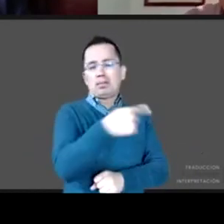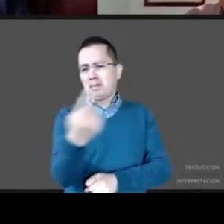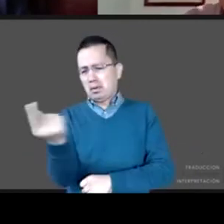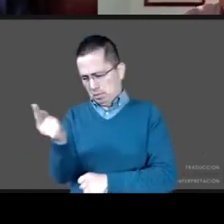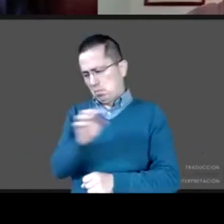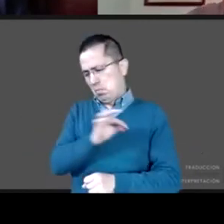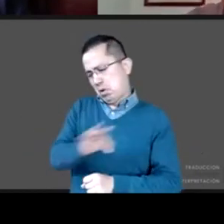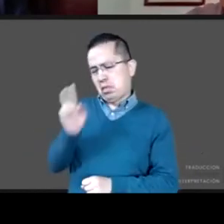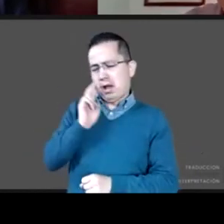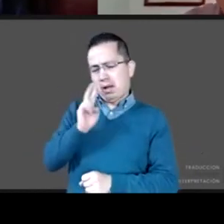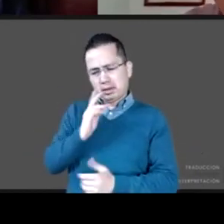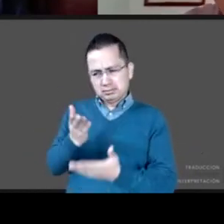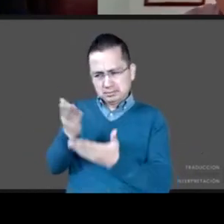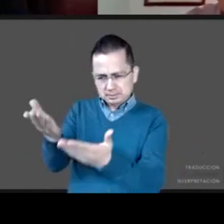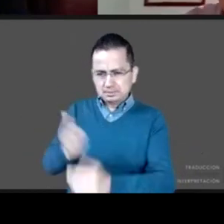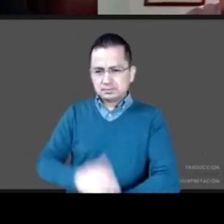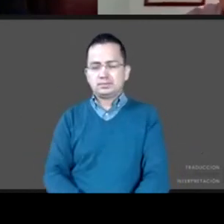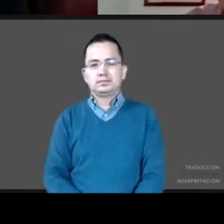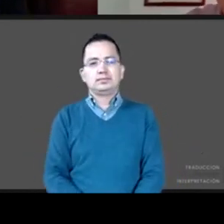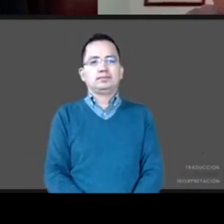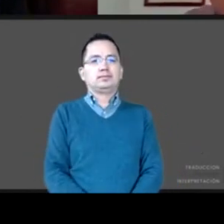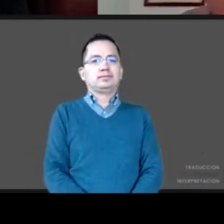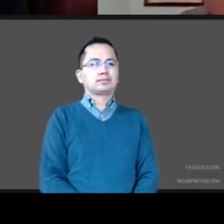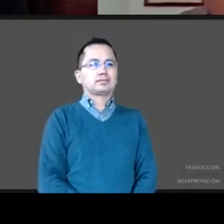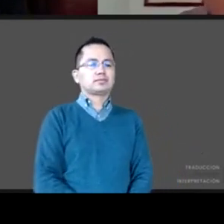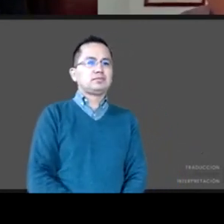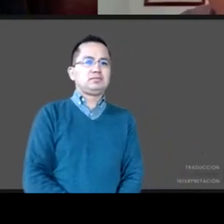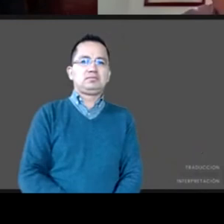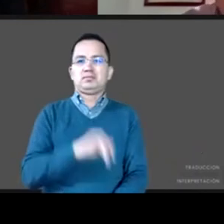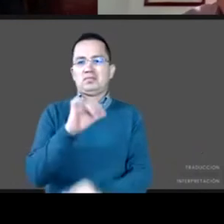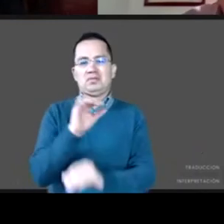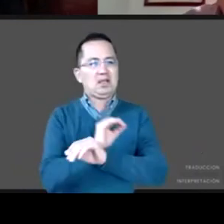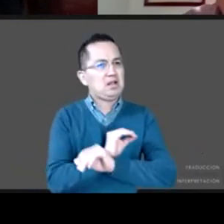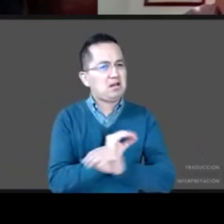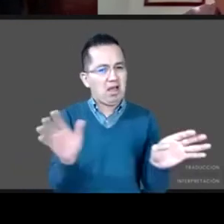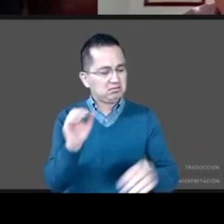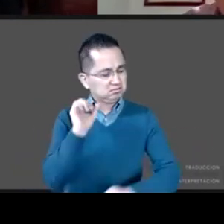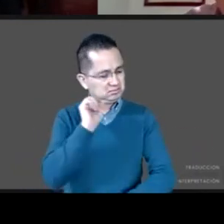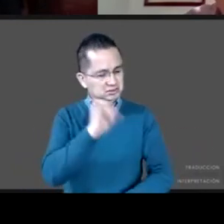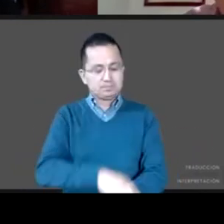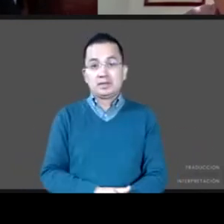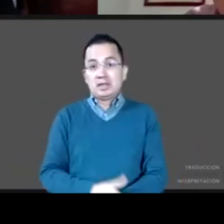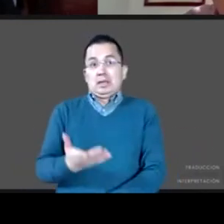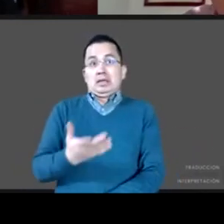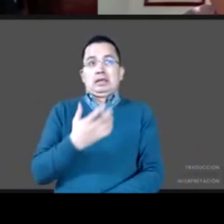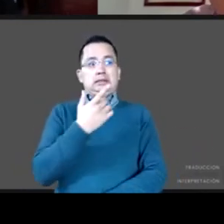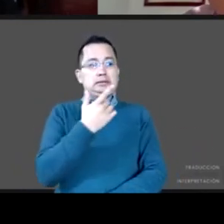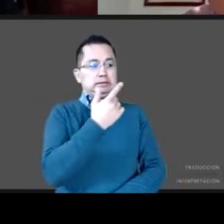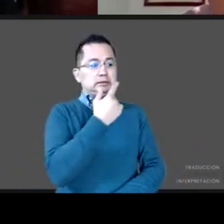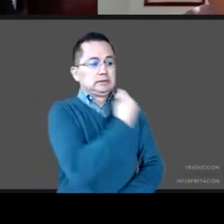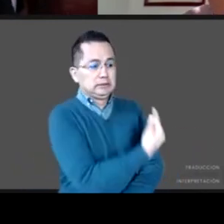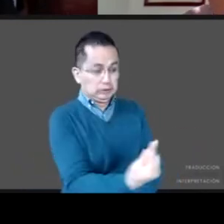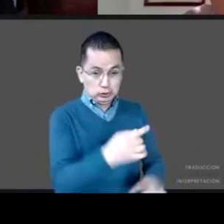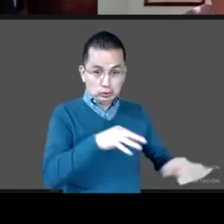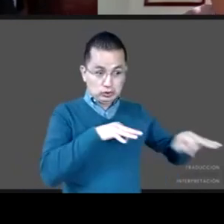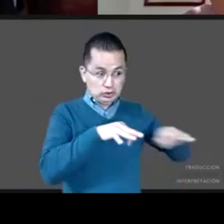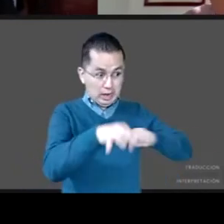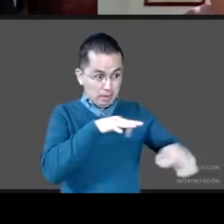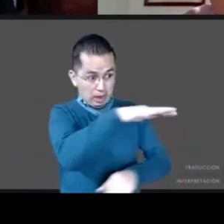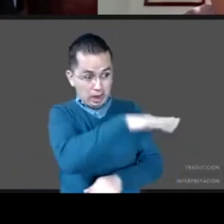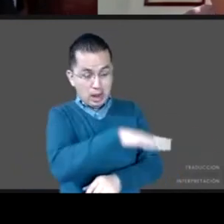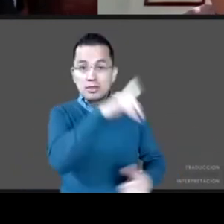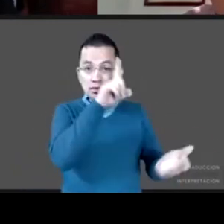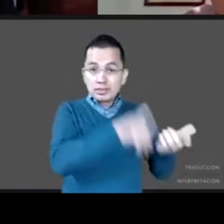ronda sus observaciones. Bueno, sin duda. Obviamente, desde la dimensión del trabajo infantil en zonas urbanas, y ahí tenemos el trabajo